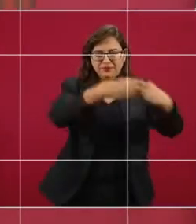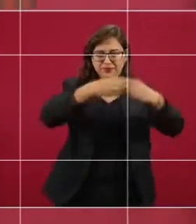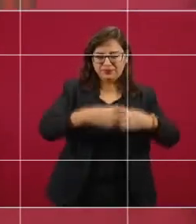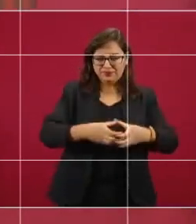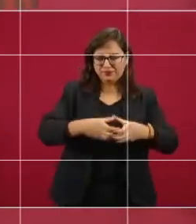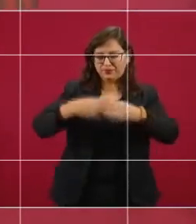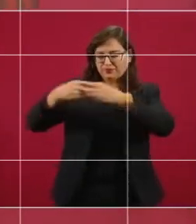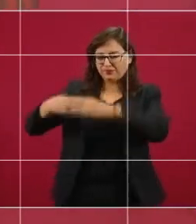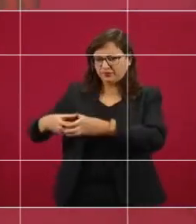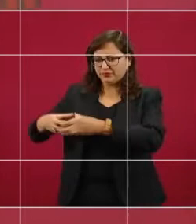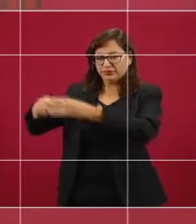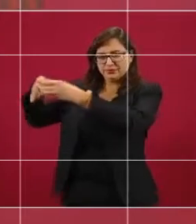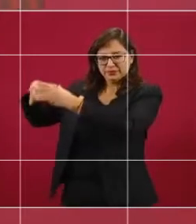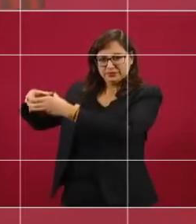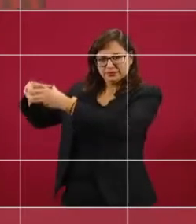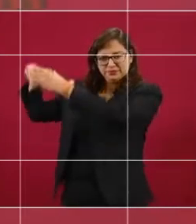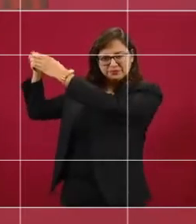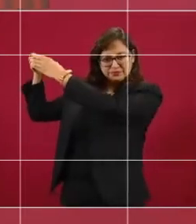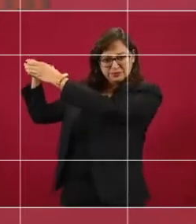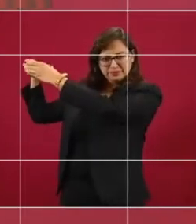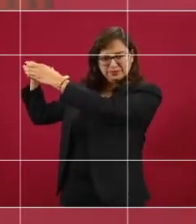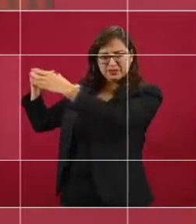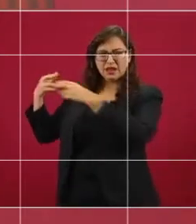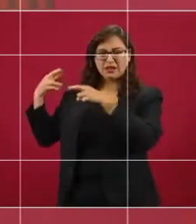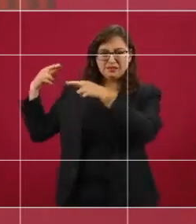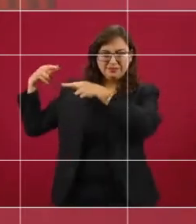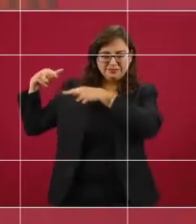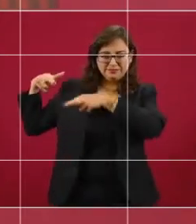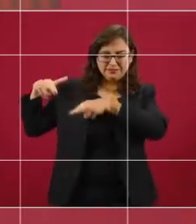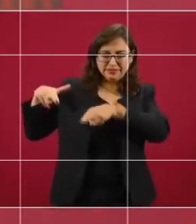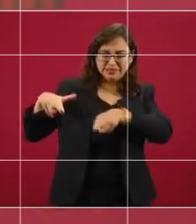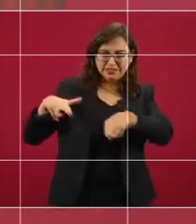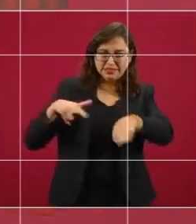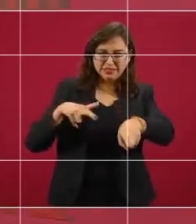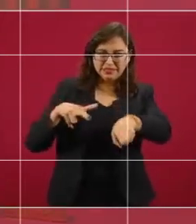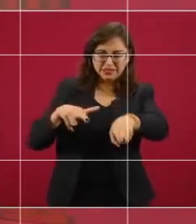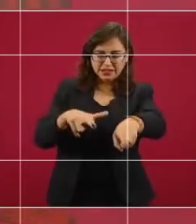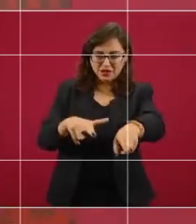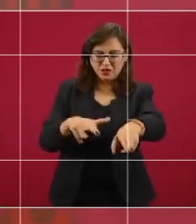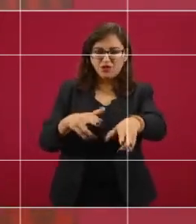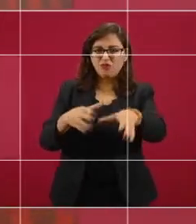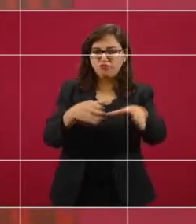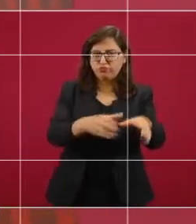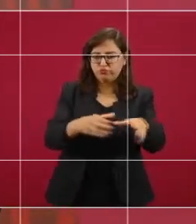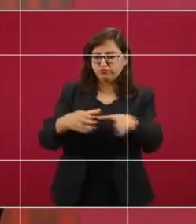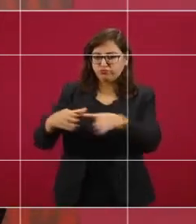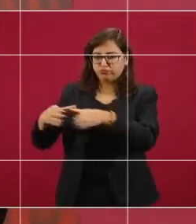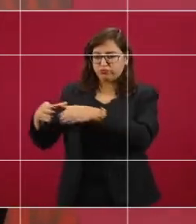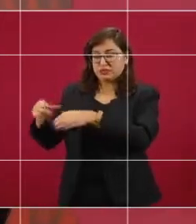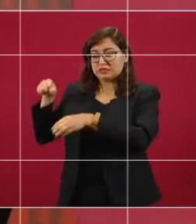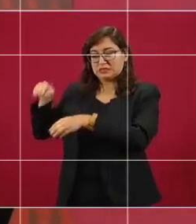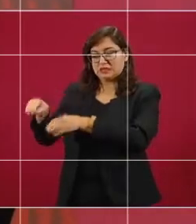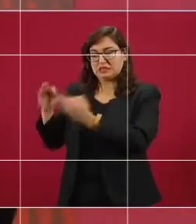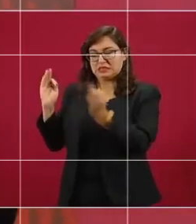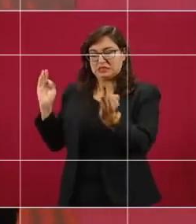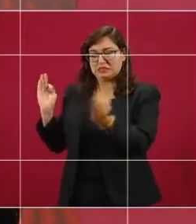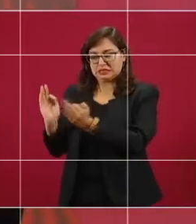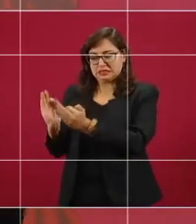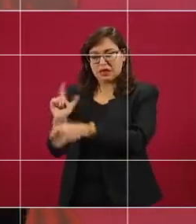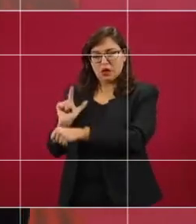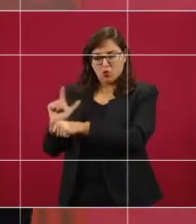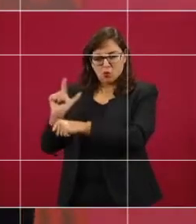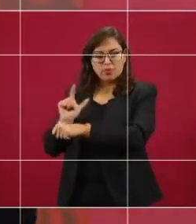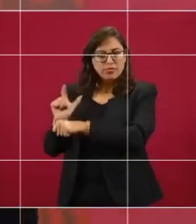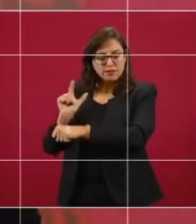más grande y la que está más cerca de Guatemala. Pues